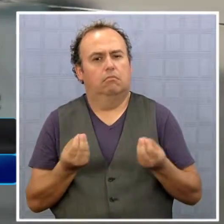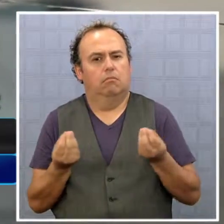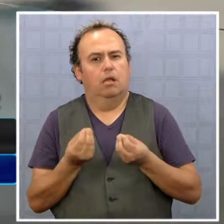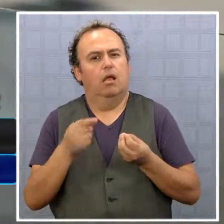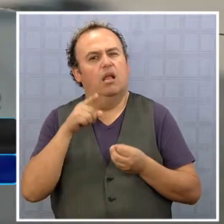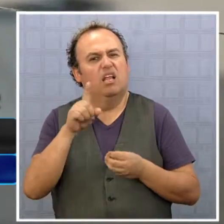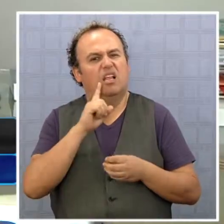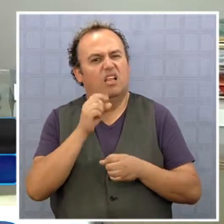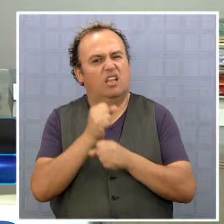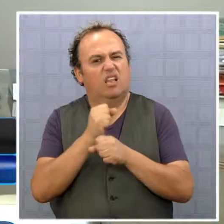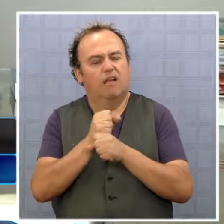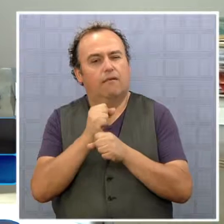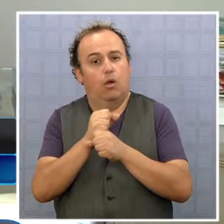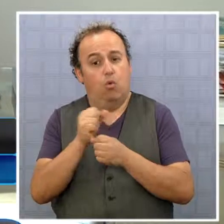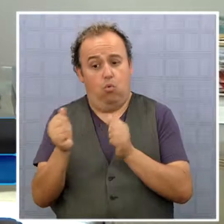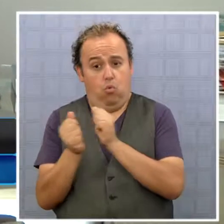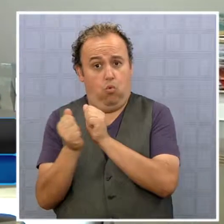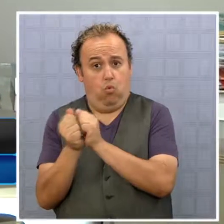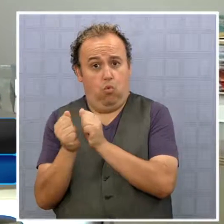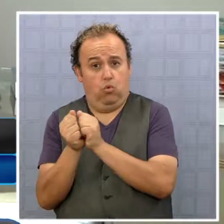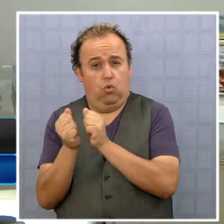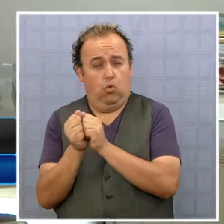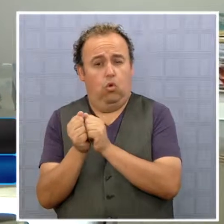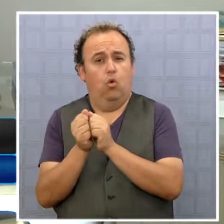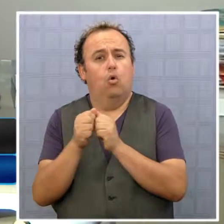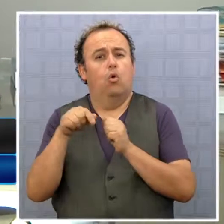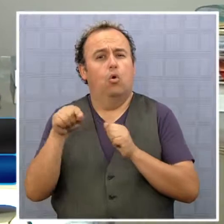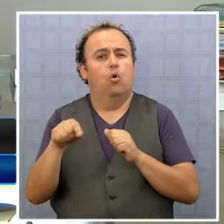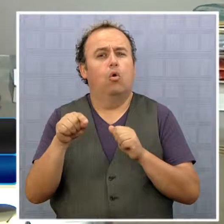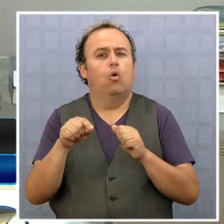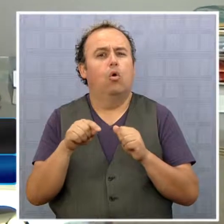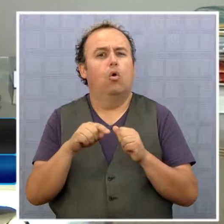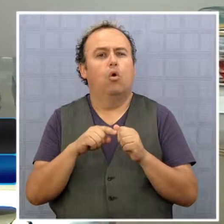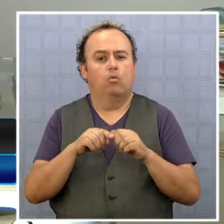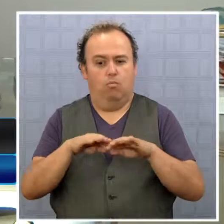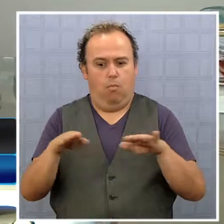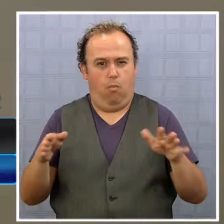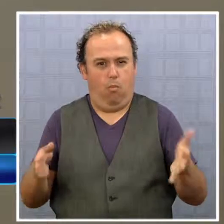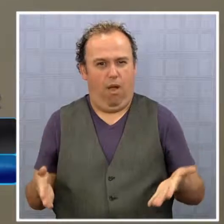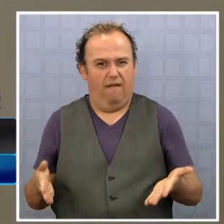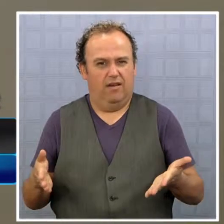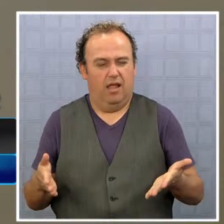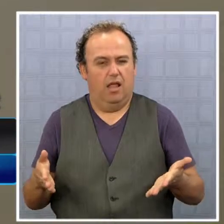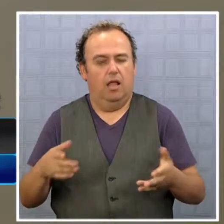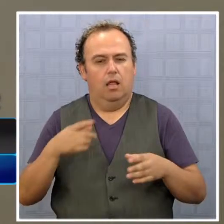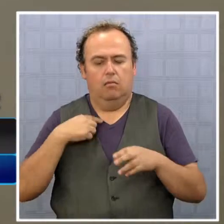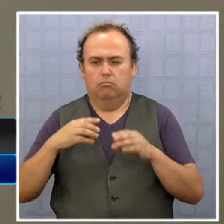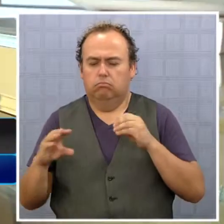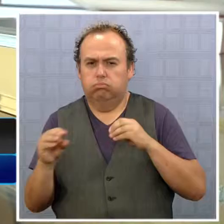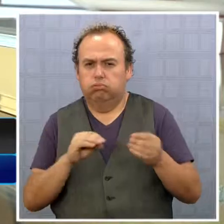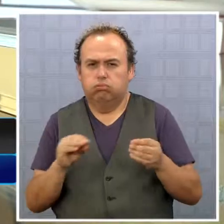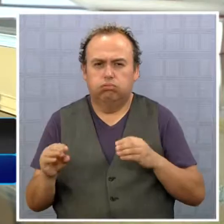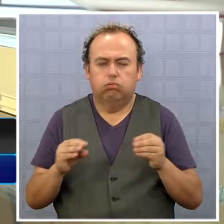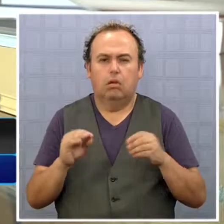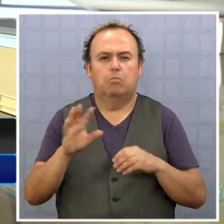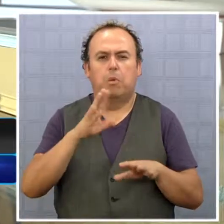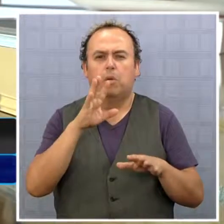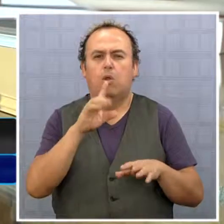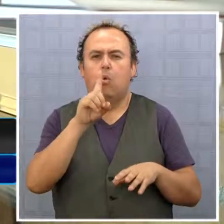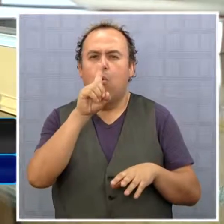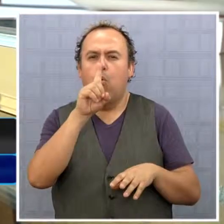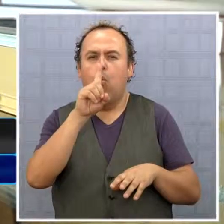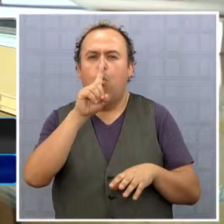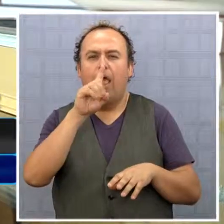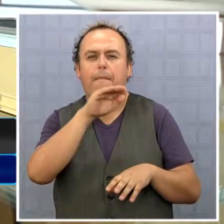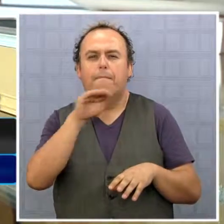de Marco Quevedo, quien trabaja junto al parlamentario, entre otros asuntos, en el llamado Caso Muebles. El hecho ocurrió cerca